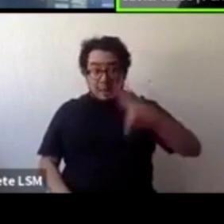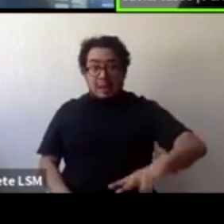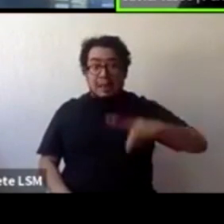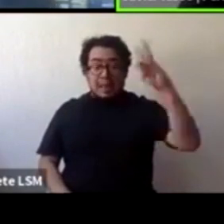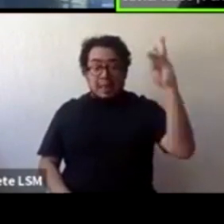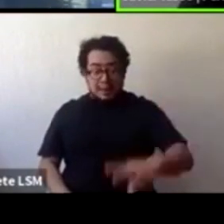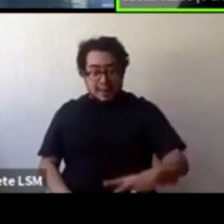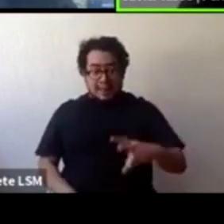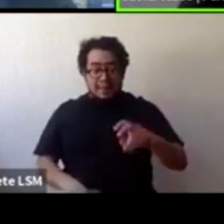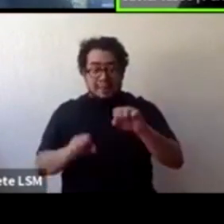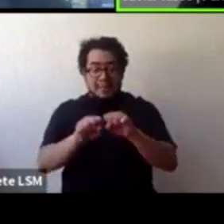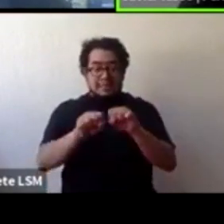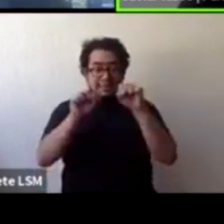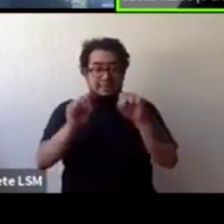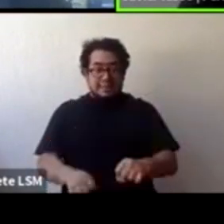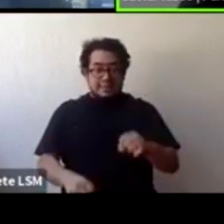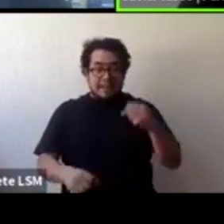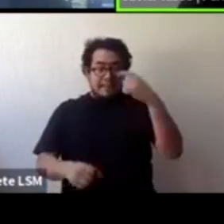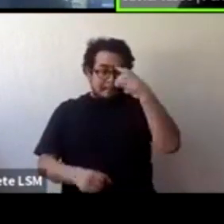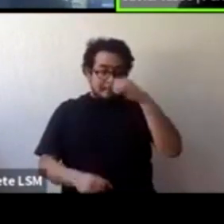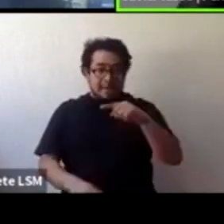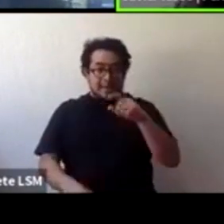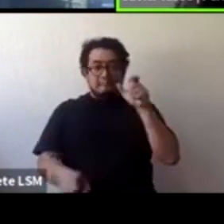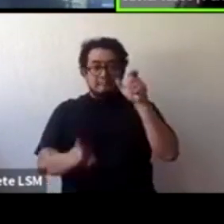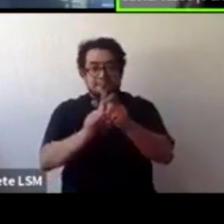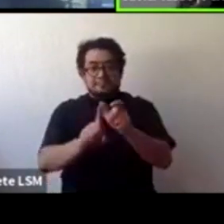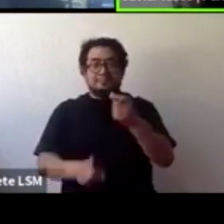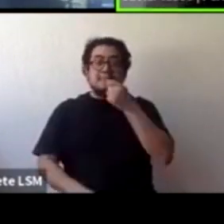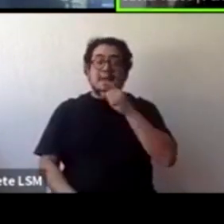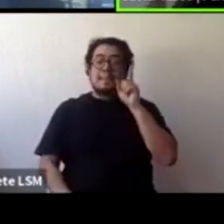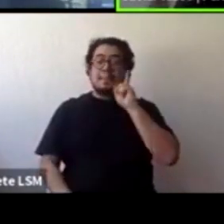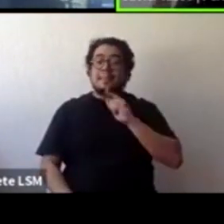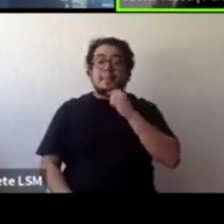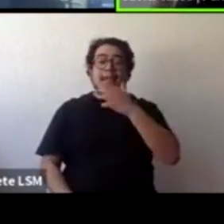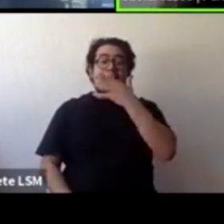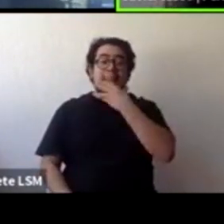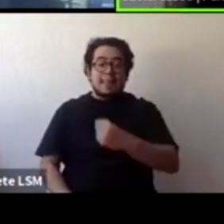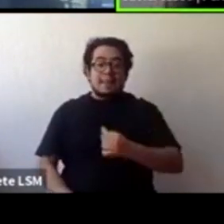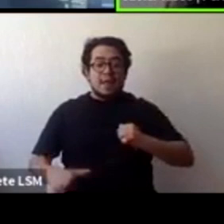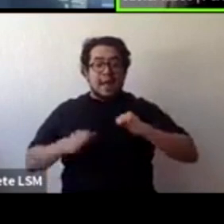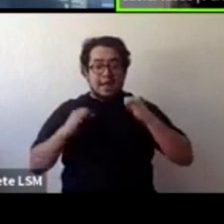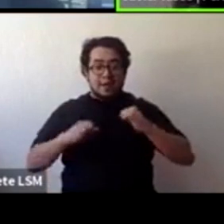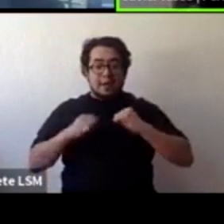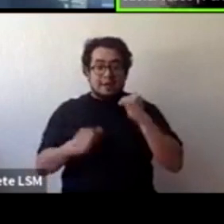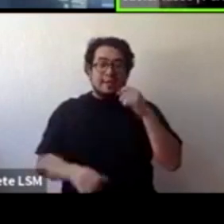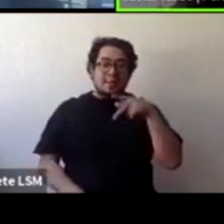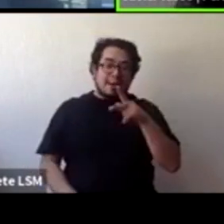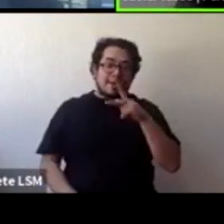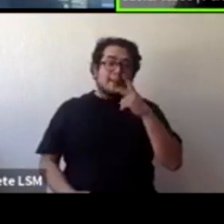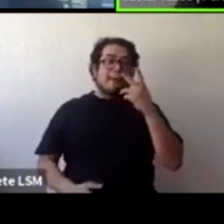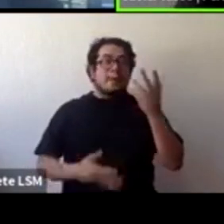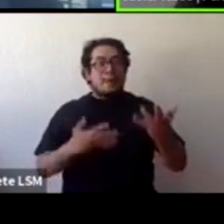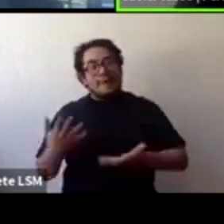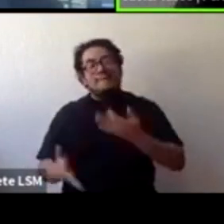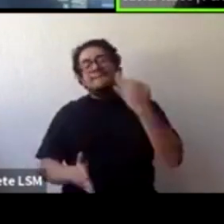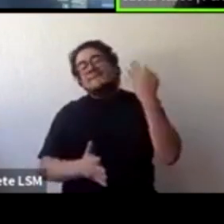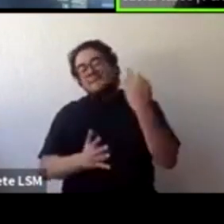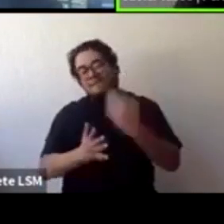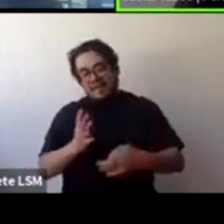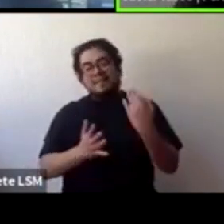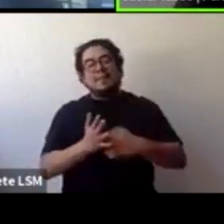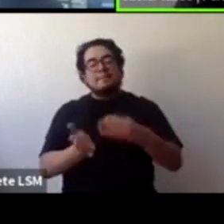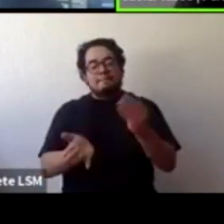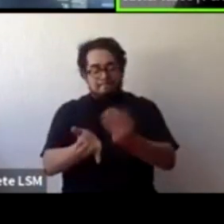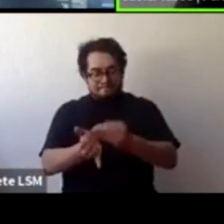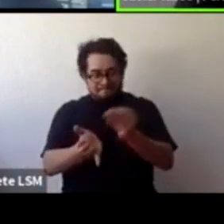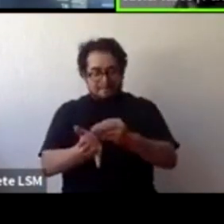Sistema Nacional de Protección Integral de Niñas, Niños y Adolescentes, sin embargo, falta mucho todavía. Algo que se ha insistido desde la Red por